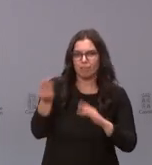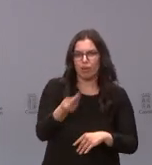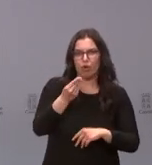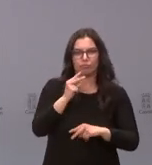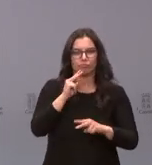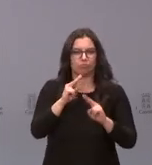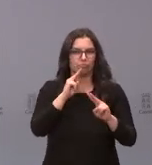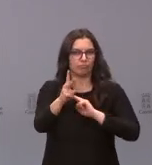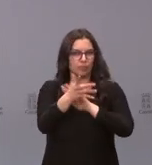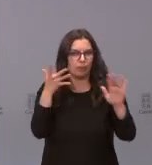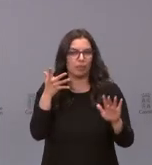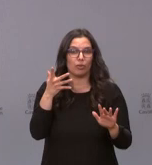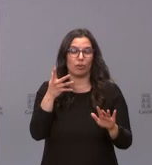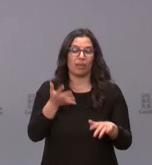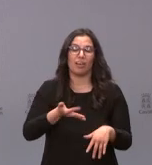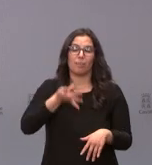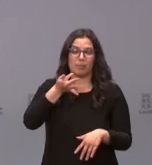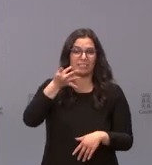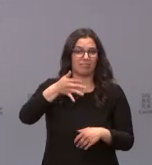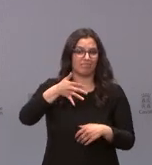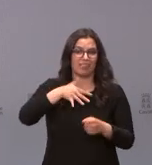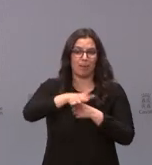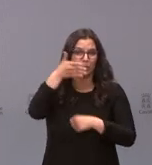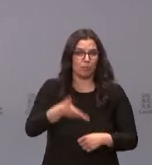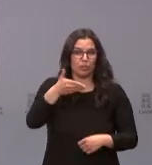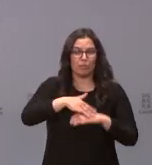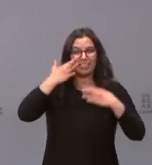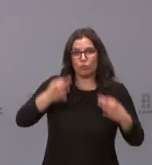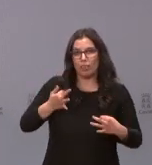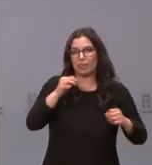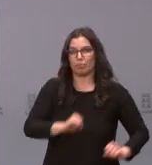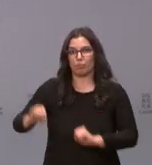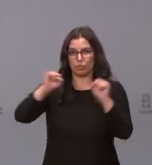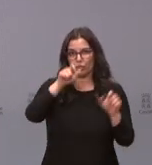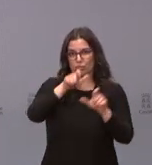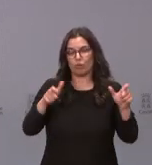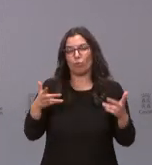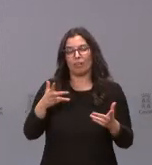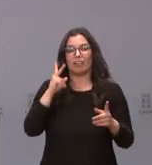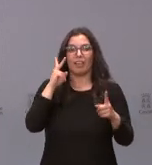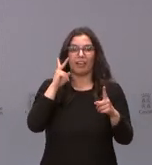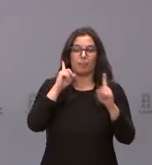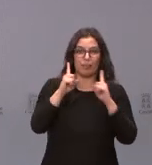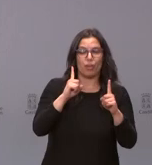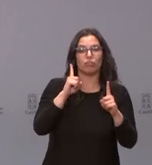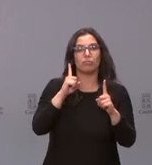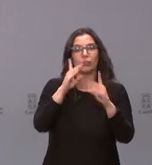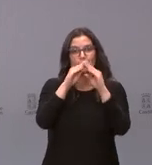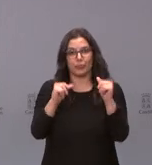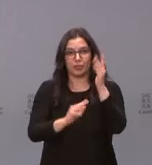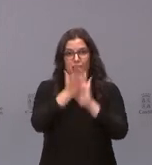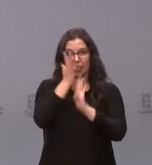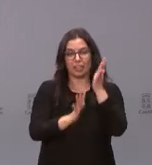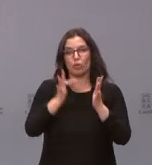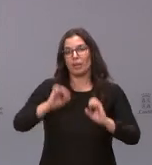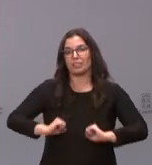y desde luego en un ámbito tan importante para la seguridad y la protección ciudadana que es la prevención, la extinción de incendios, el rescate, el